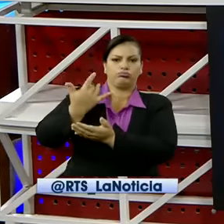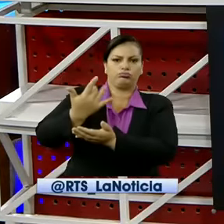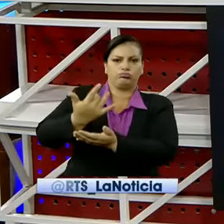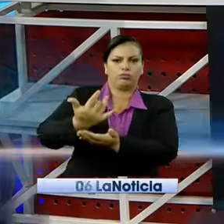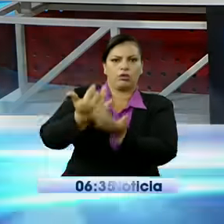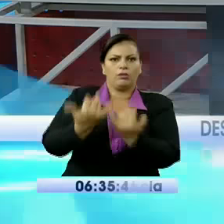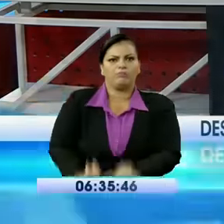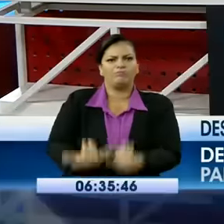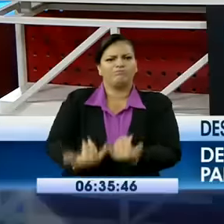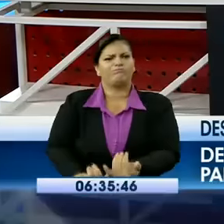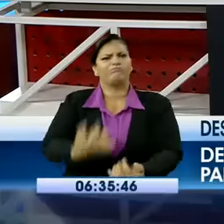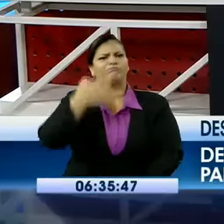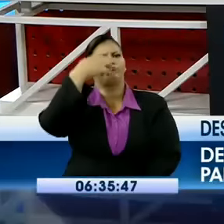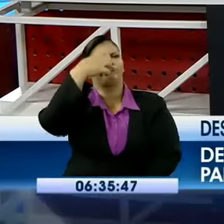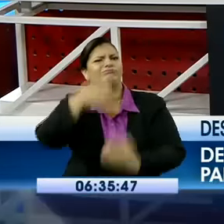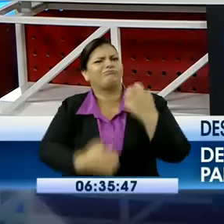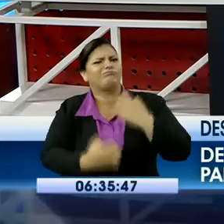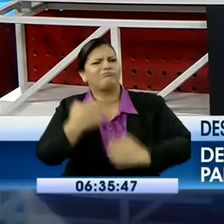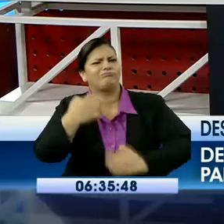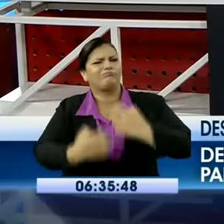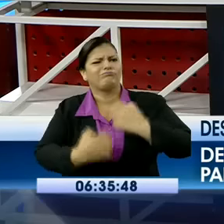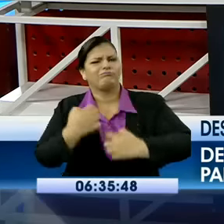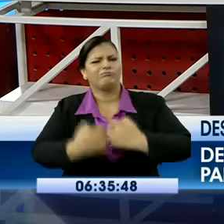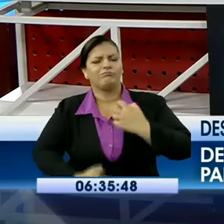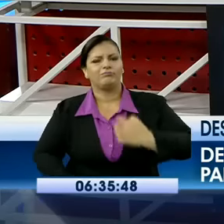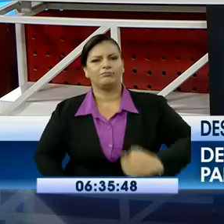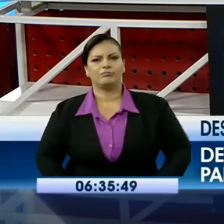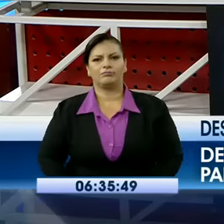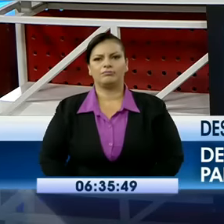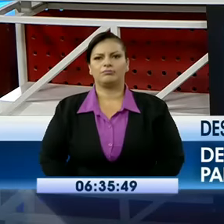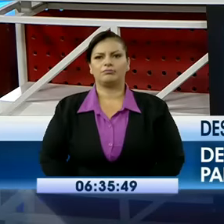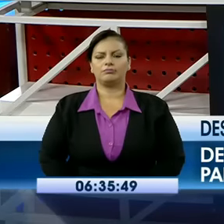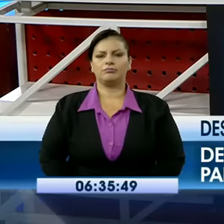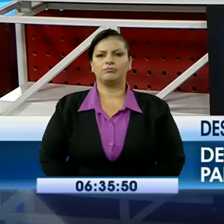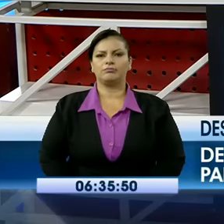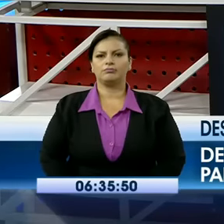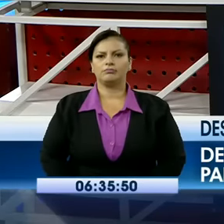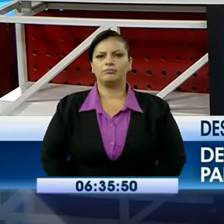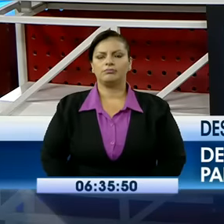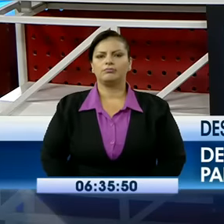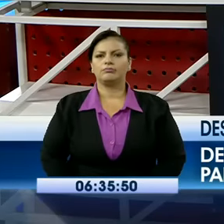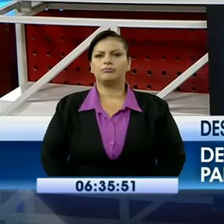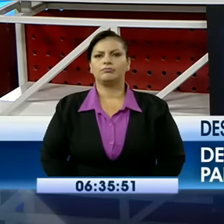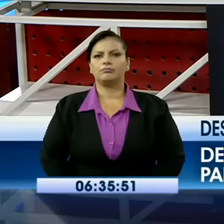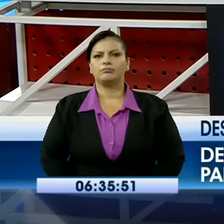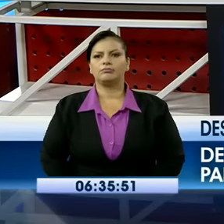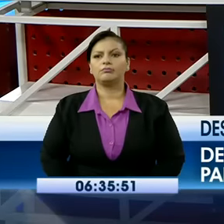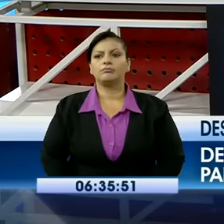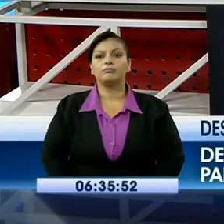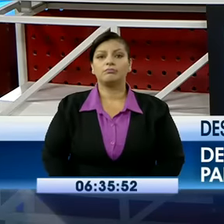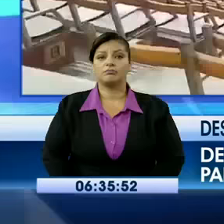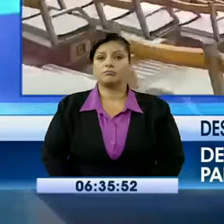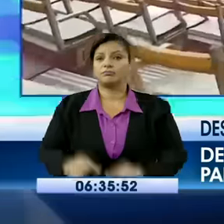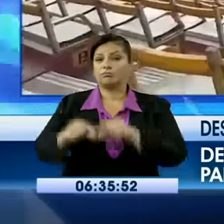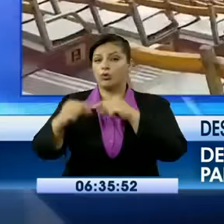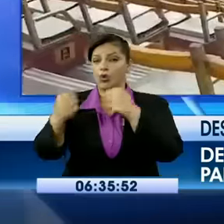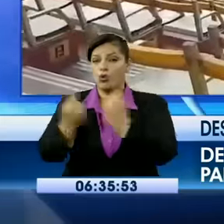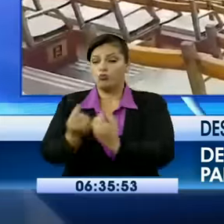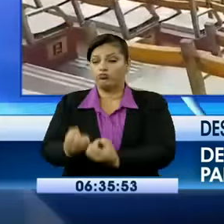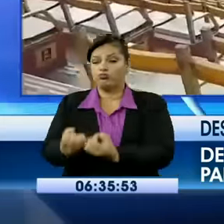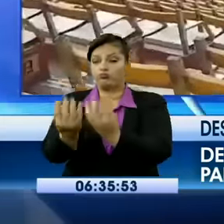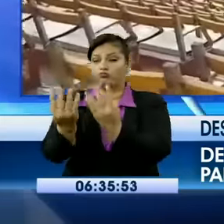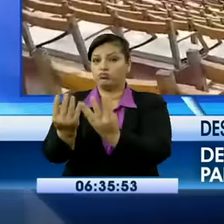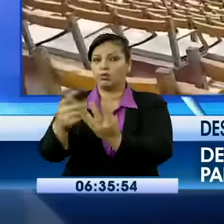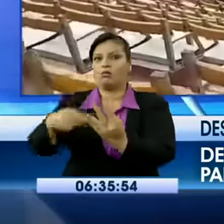de cosas y con esas agüitas, con esos pañitos tibios que han estado actuando, degenera en esto que